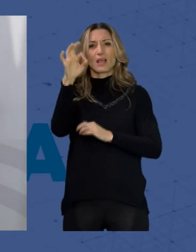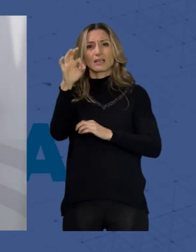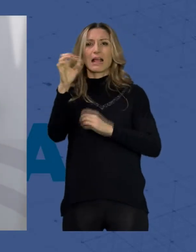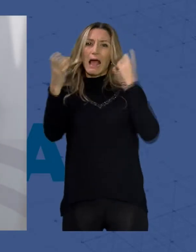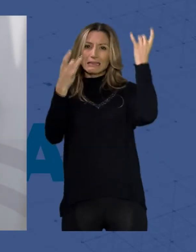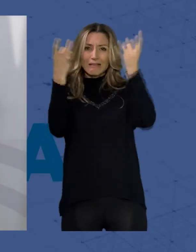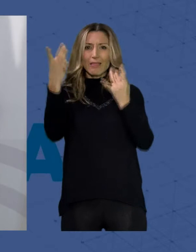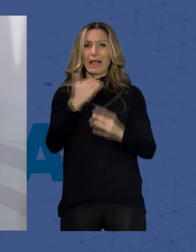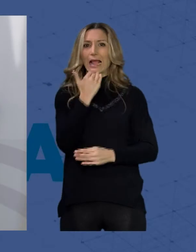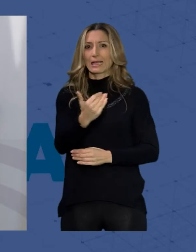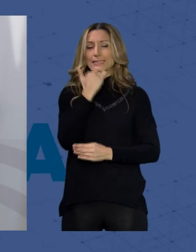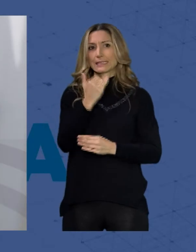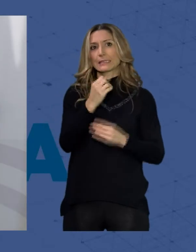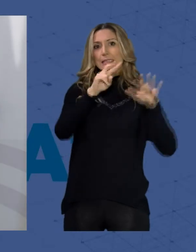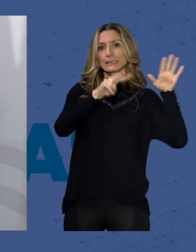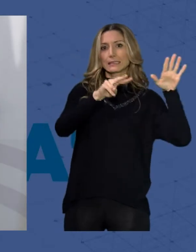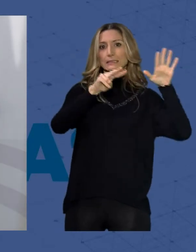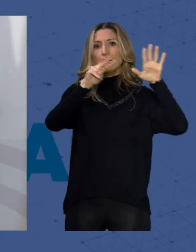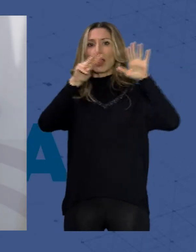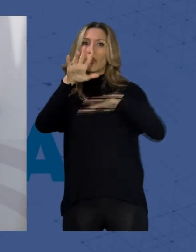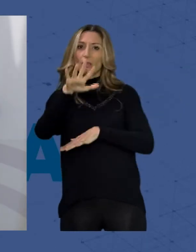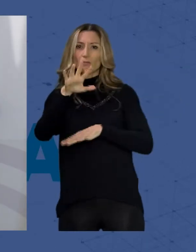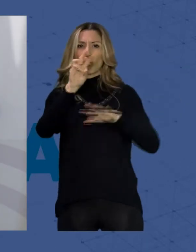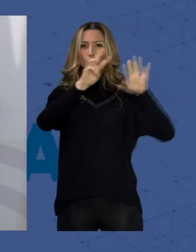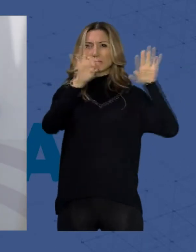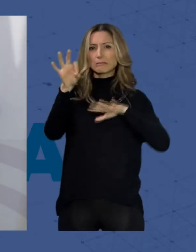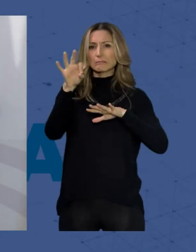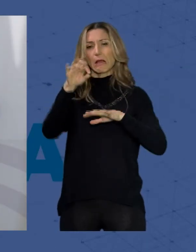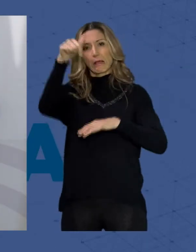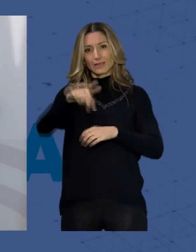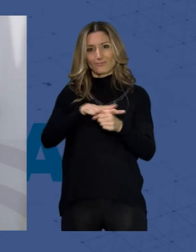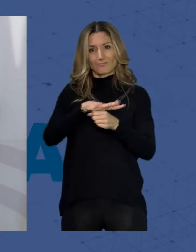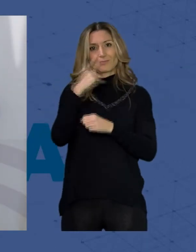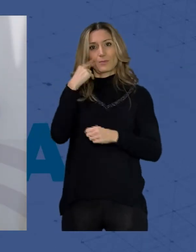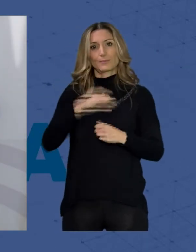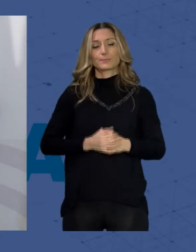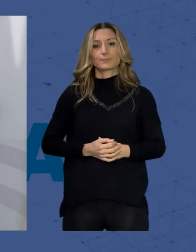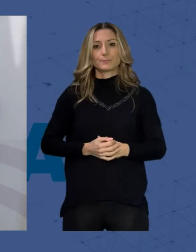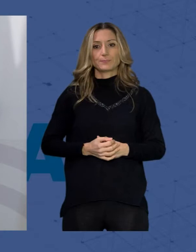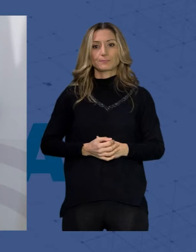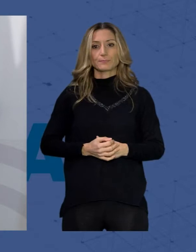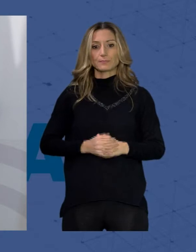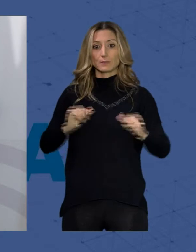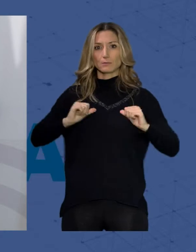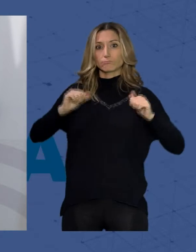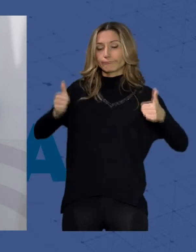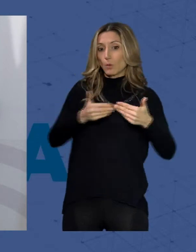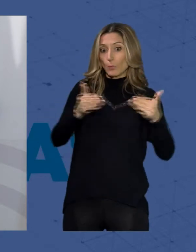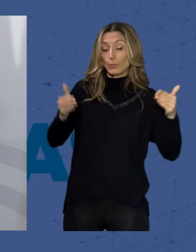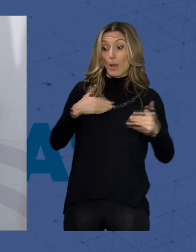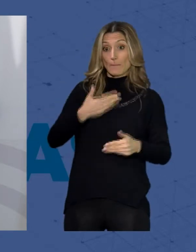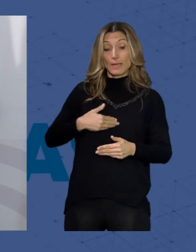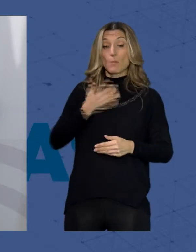75-80 actividades en la provincia de Almería. Inauguramos, por ejemplo, mañana una